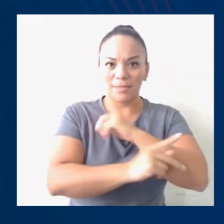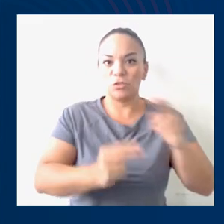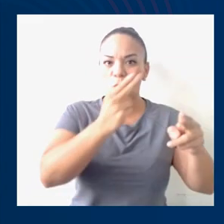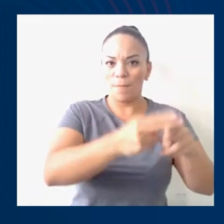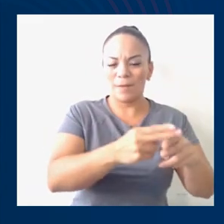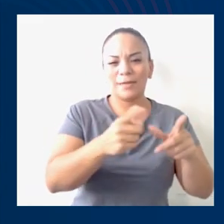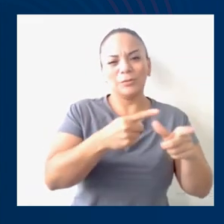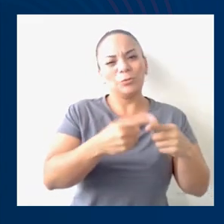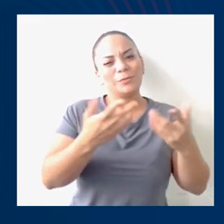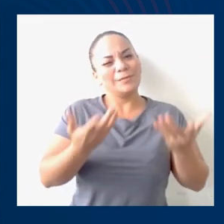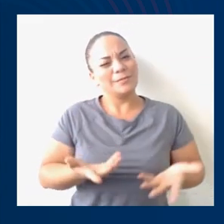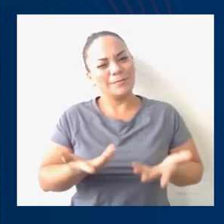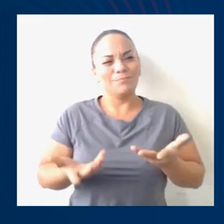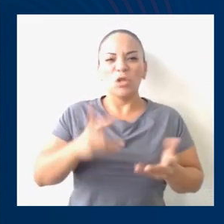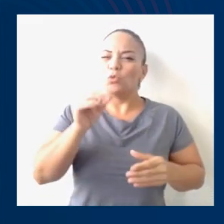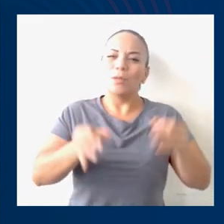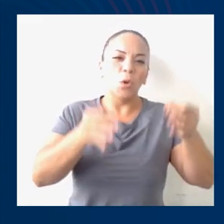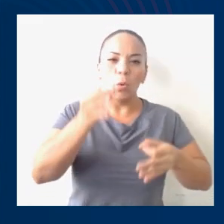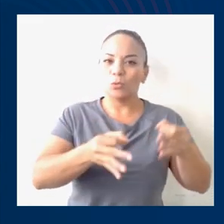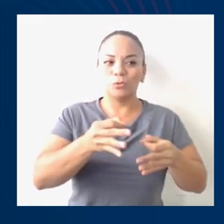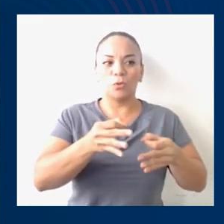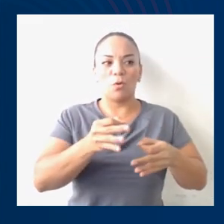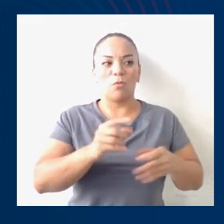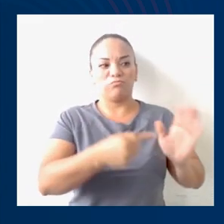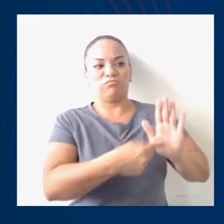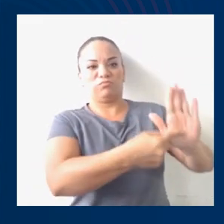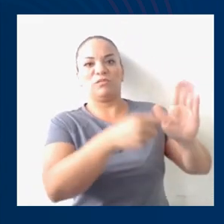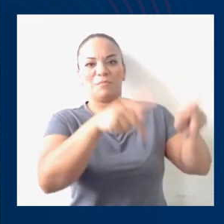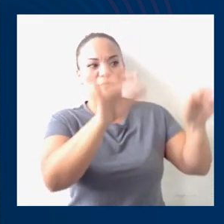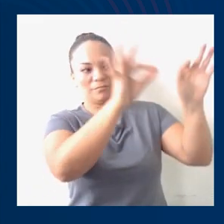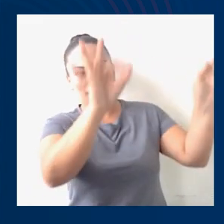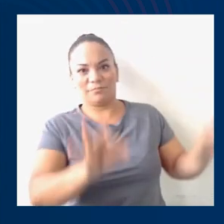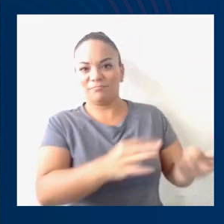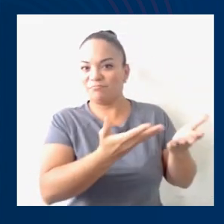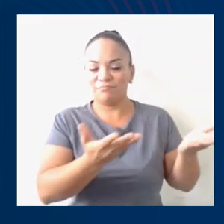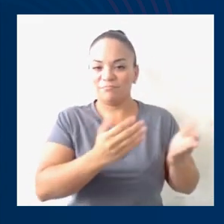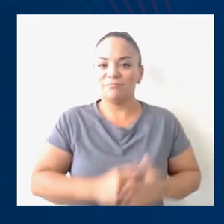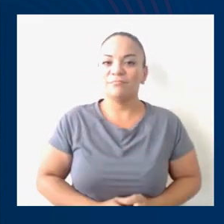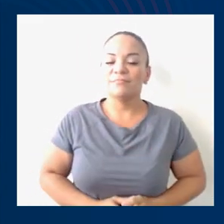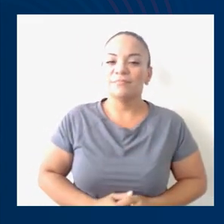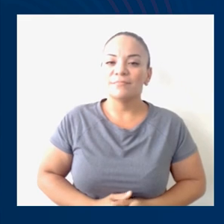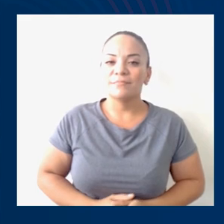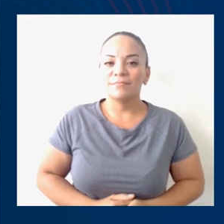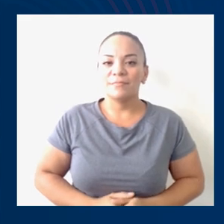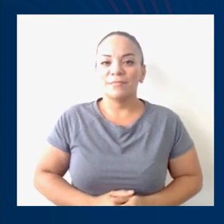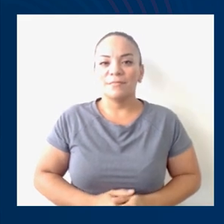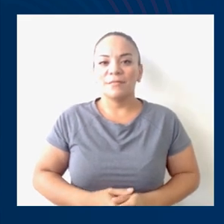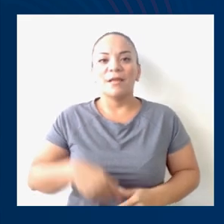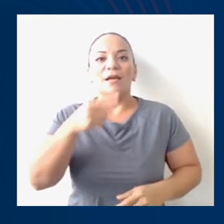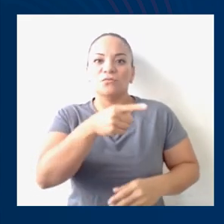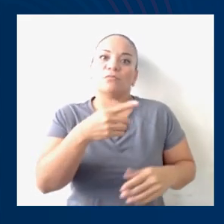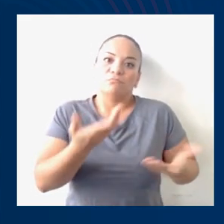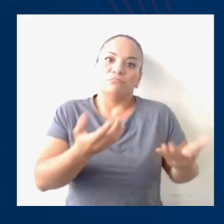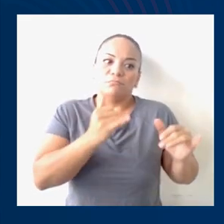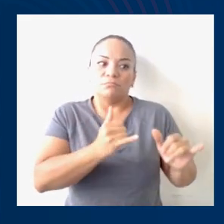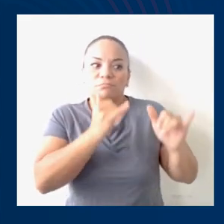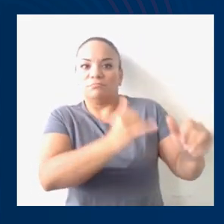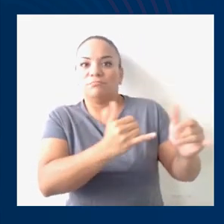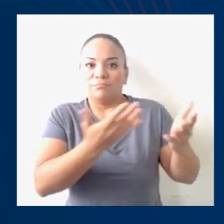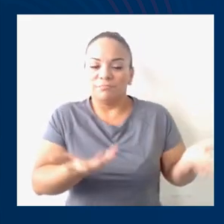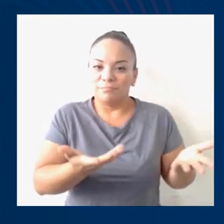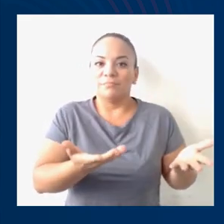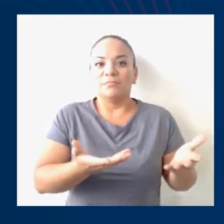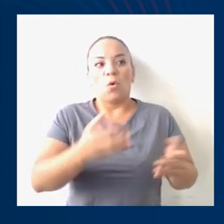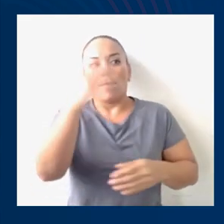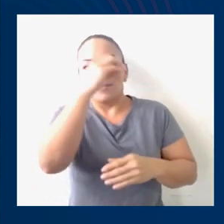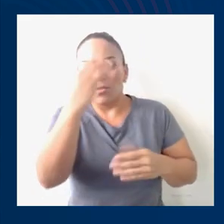exponer a esa persona? ¿O qué pasa si nos demandan? Al presentar opiniones e